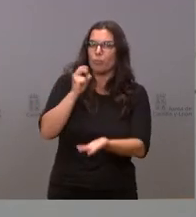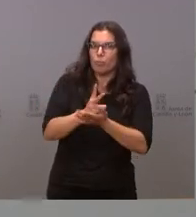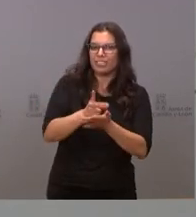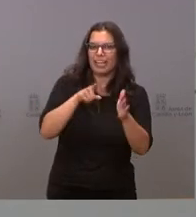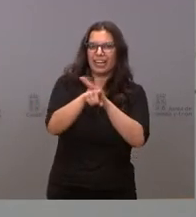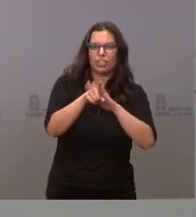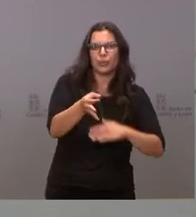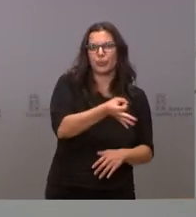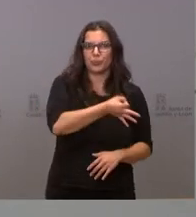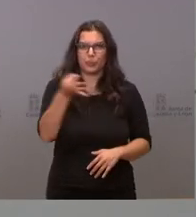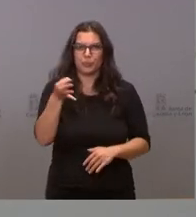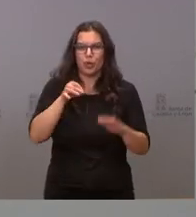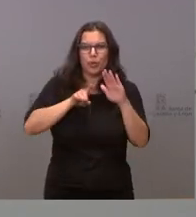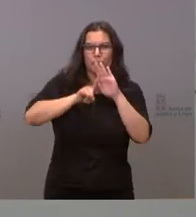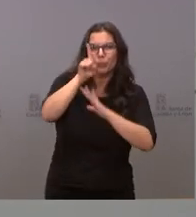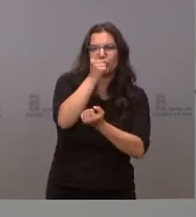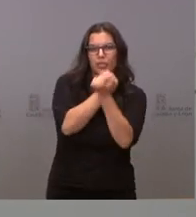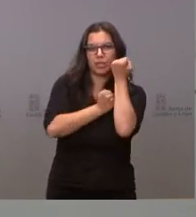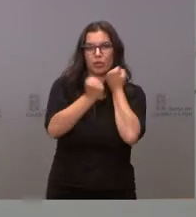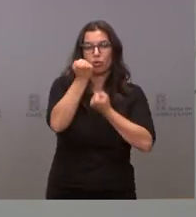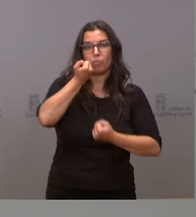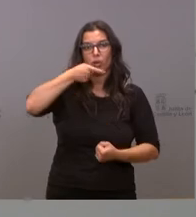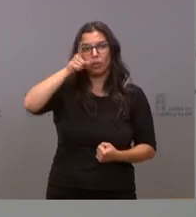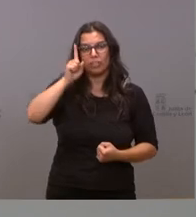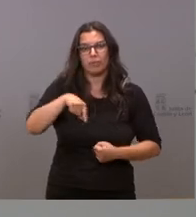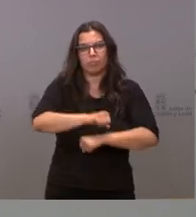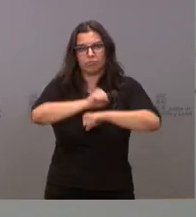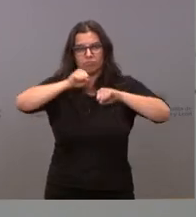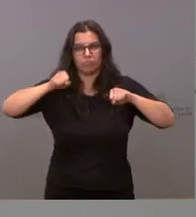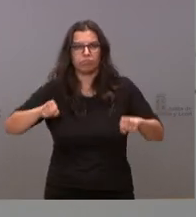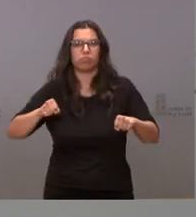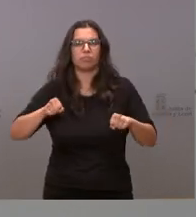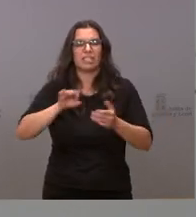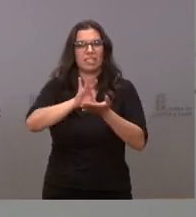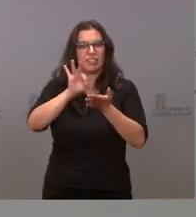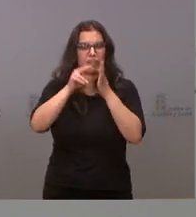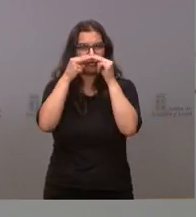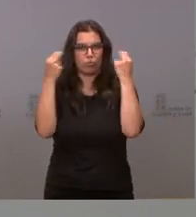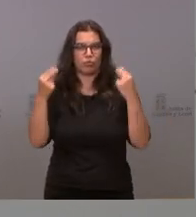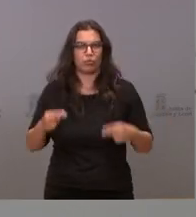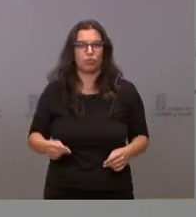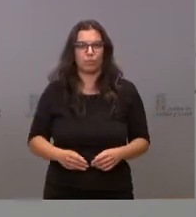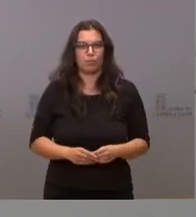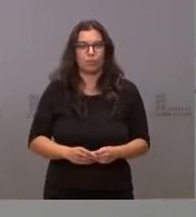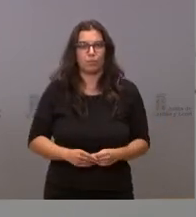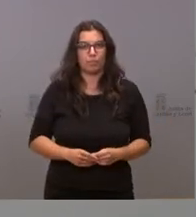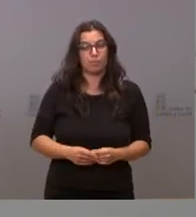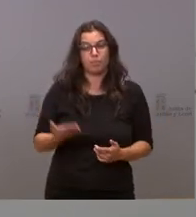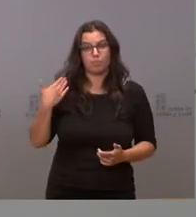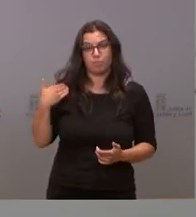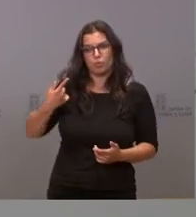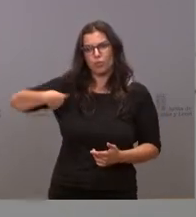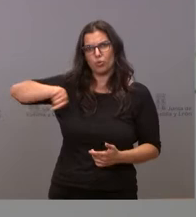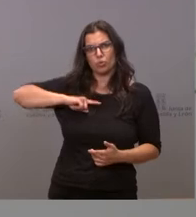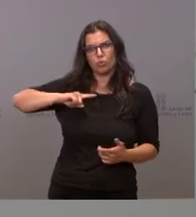eficaz, el progreso económico y el fortalecimiento de los servicios públicos. Fuimos capaces